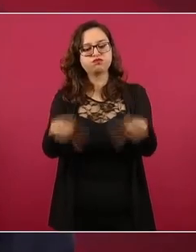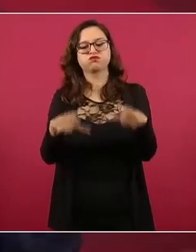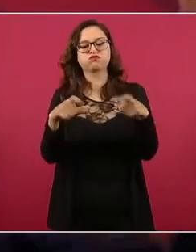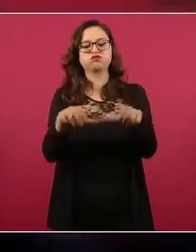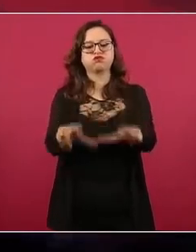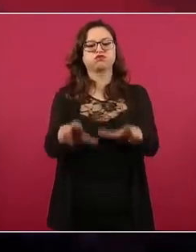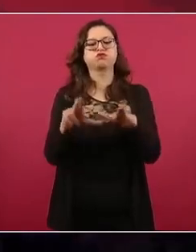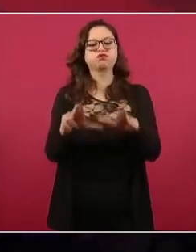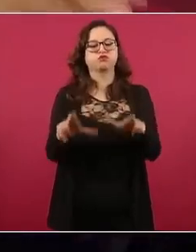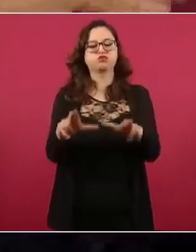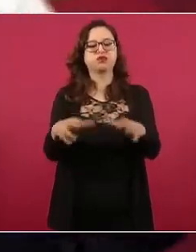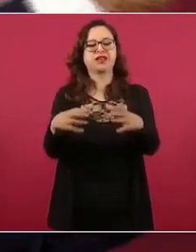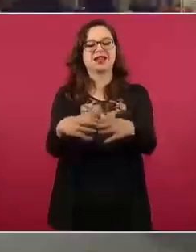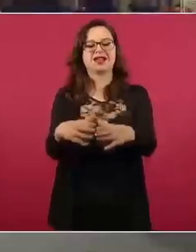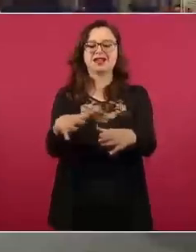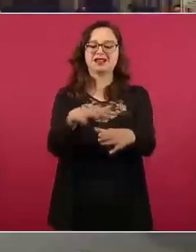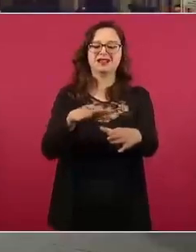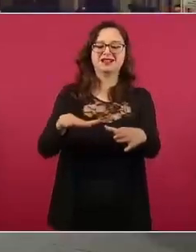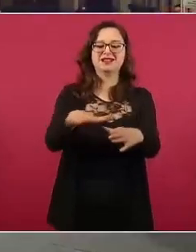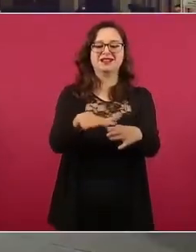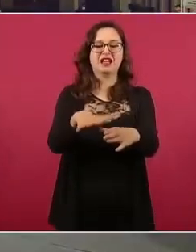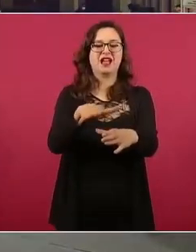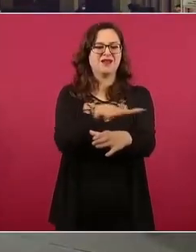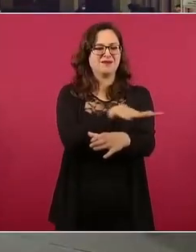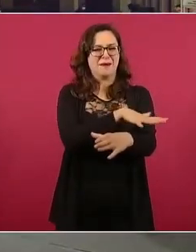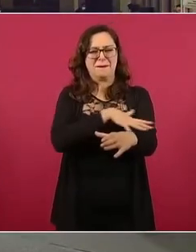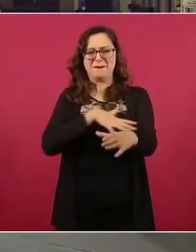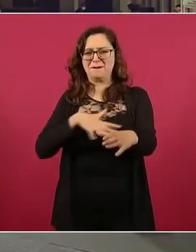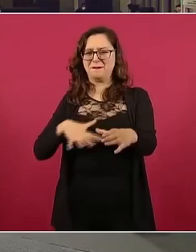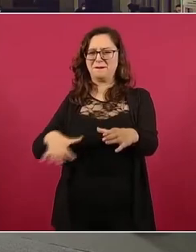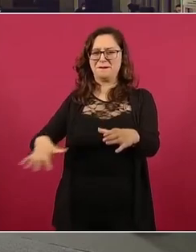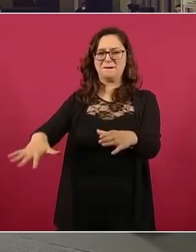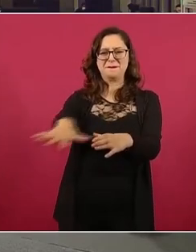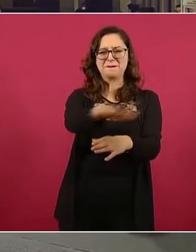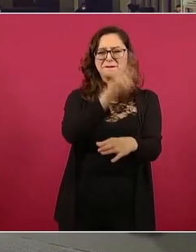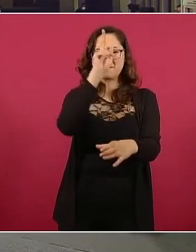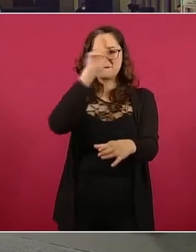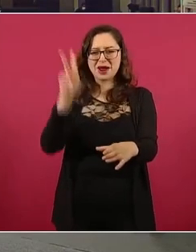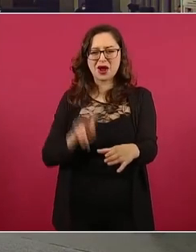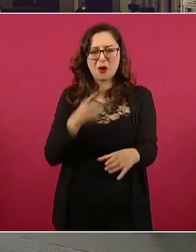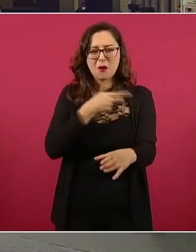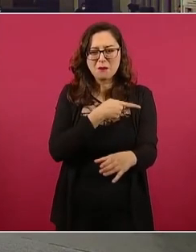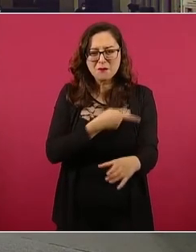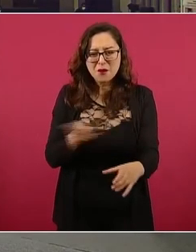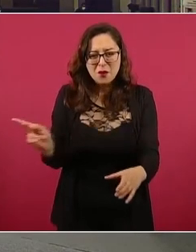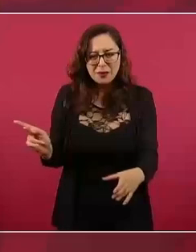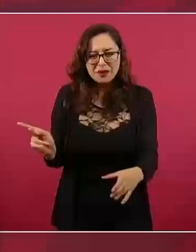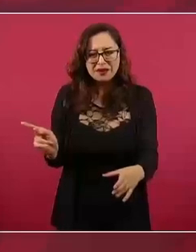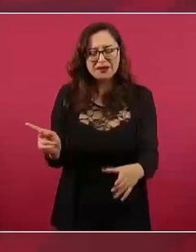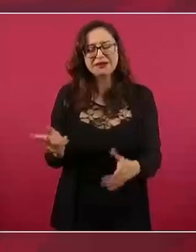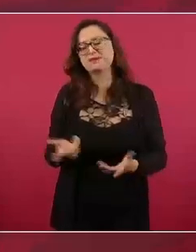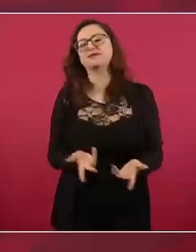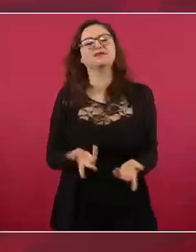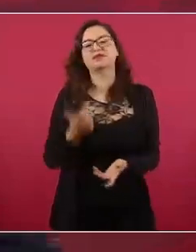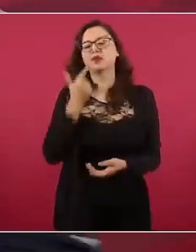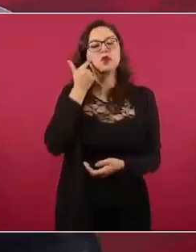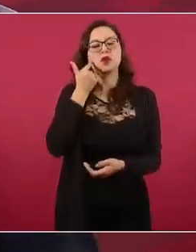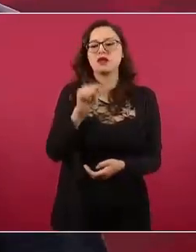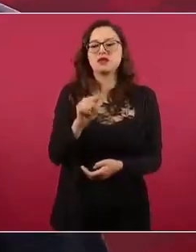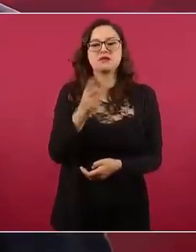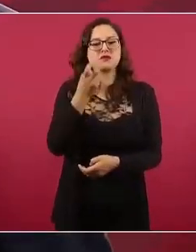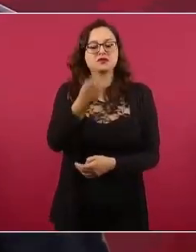solo zonas en donde hay crecimiento y otras en donde hay abandono, marginación,